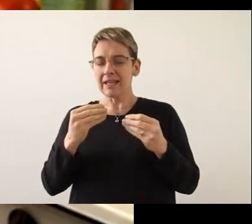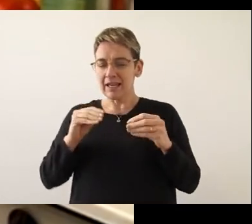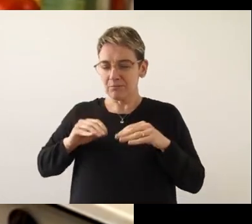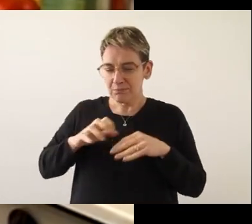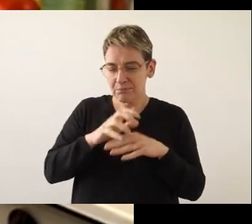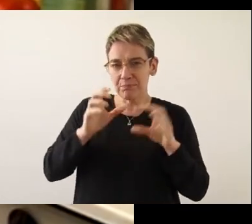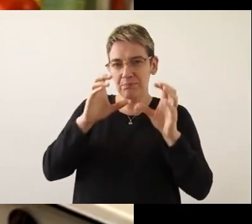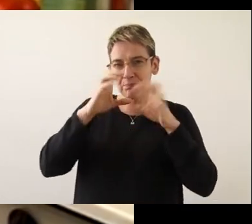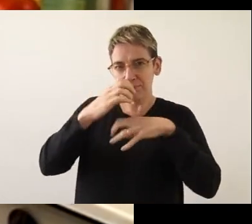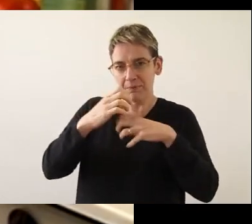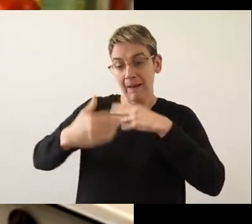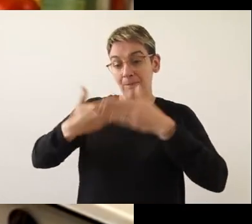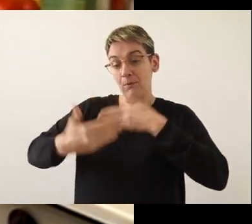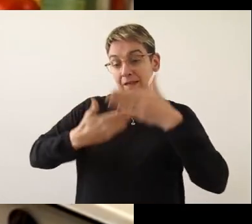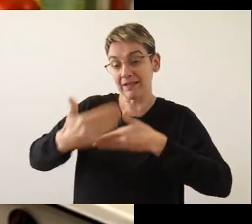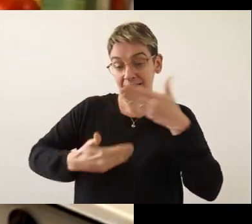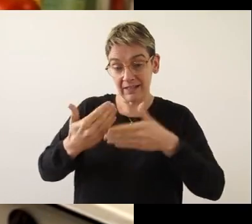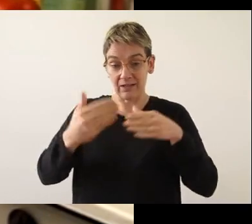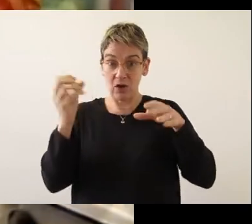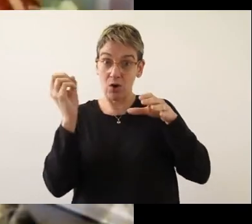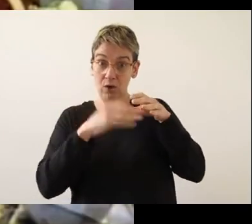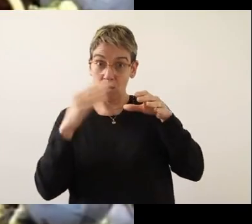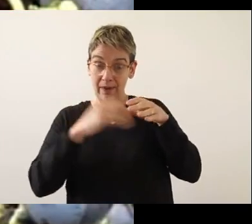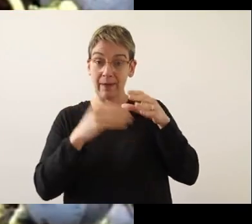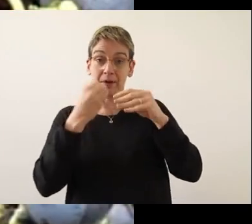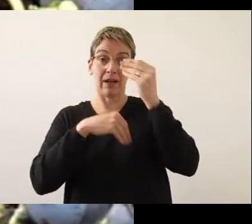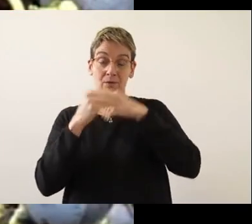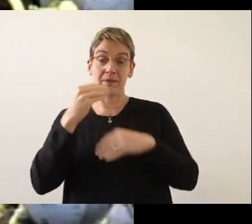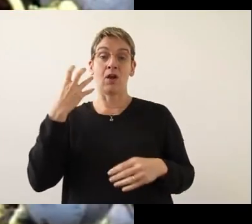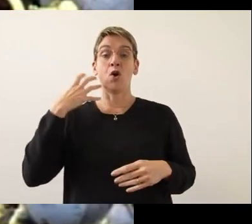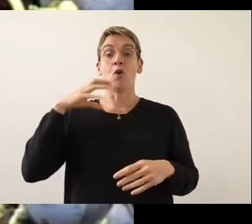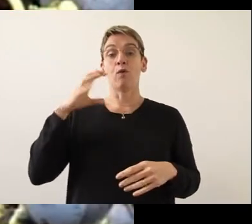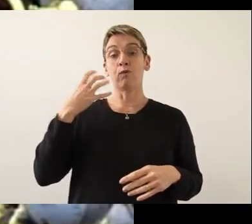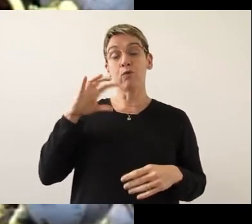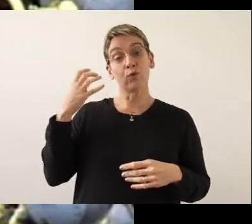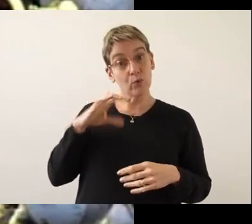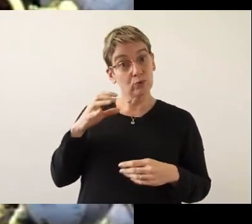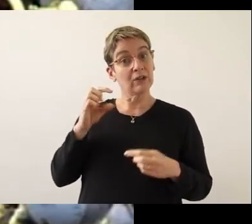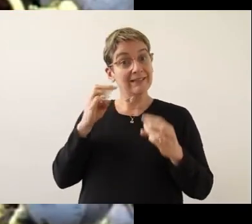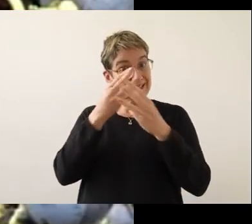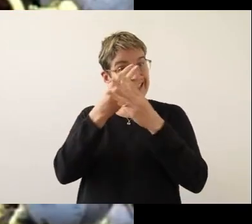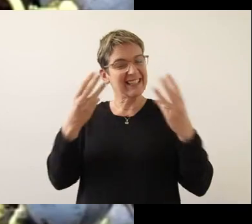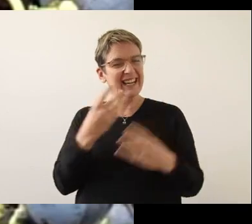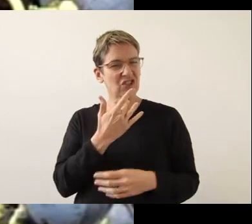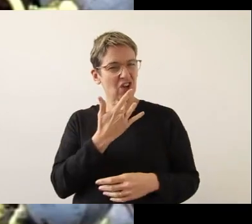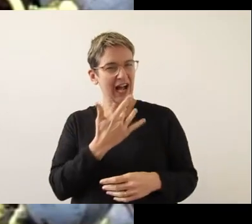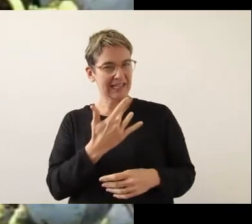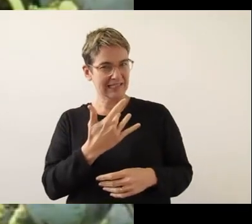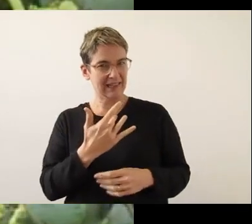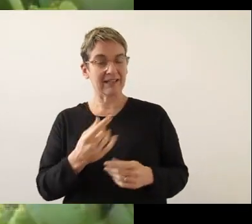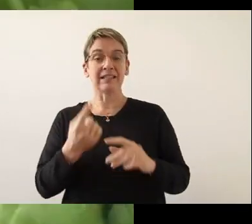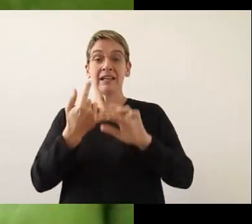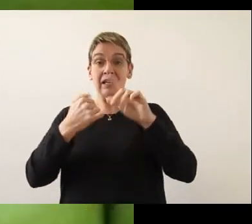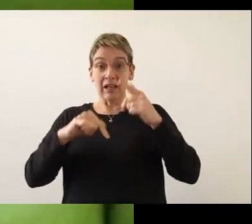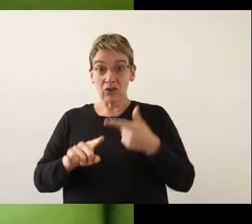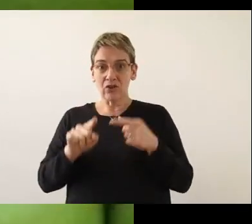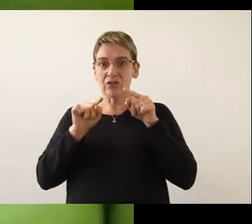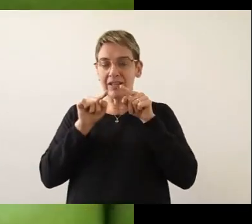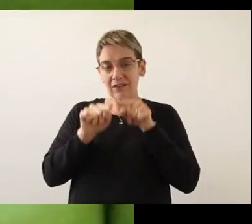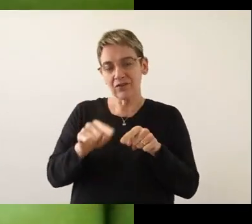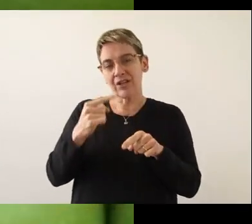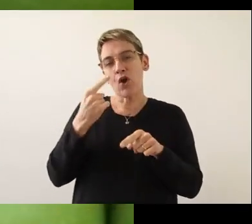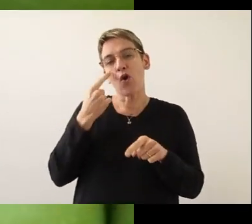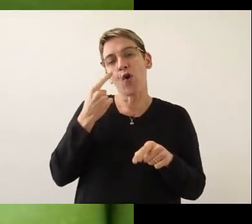pueden desarrollarse en la conserva. Las frutas son generalmente ácidas, por ello se las